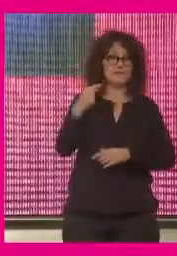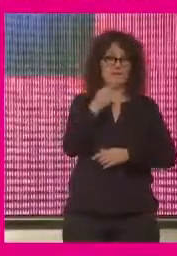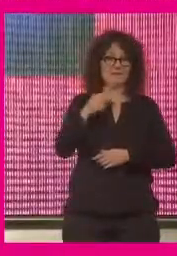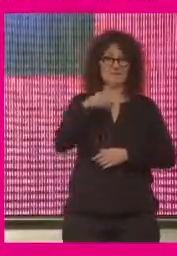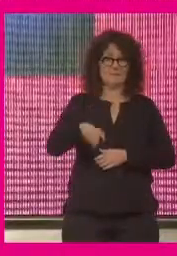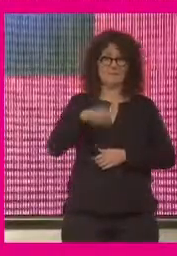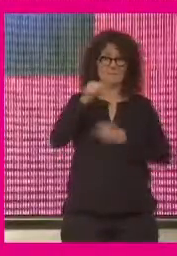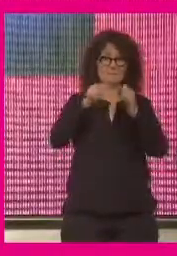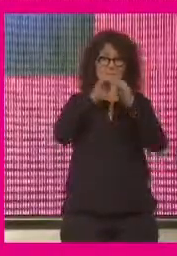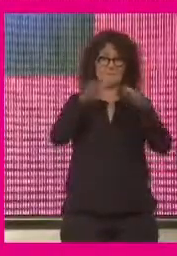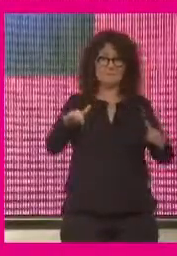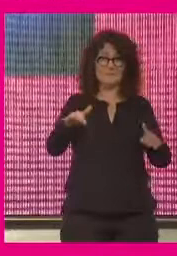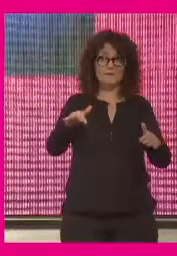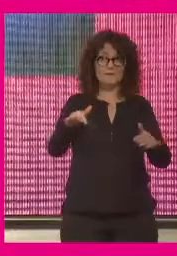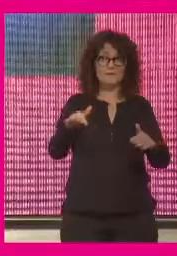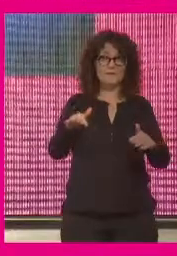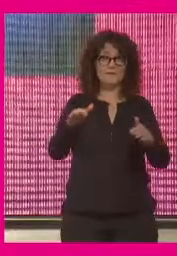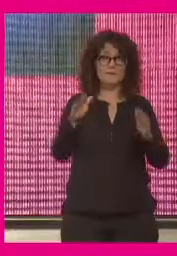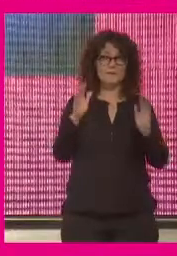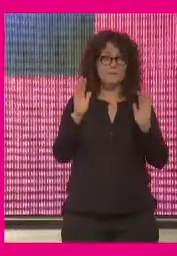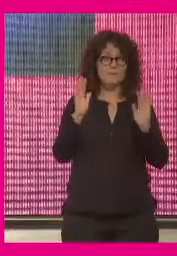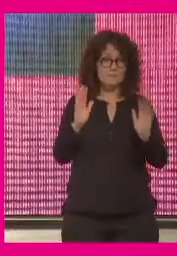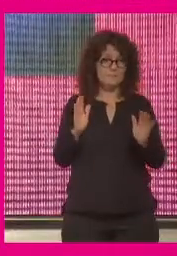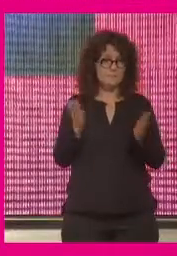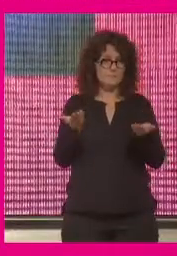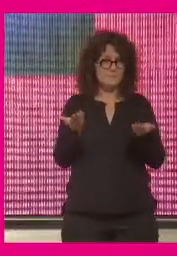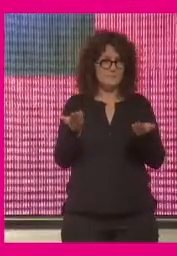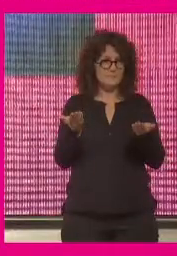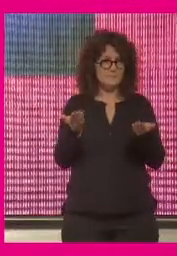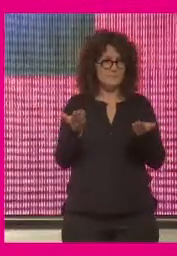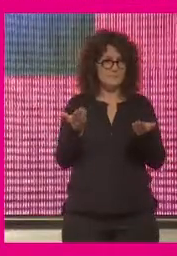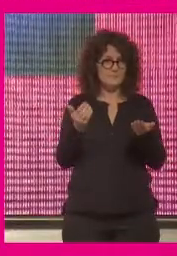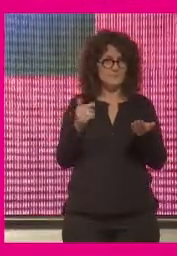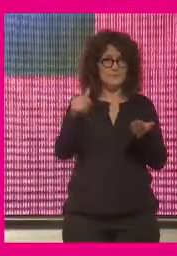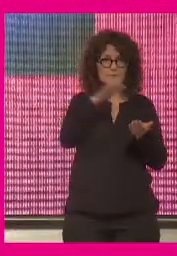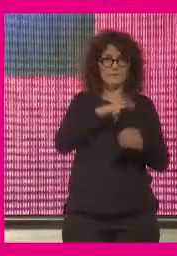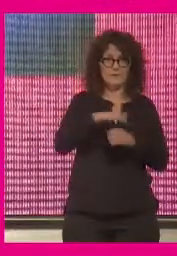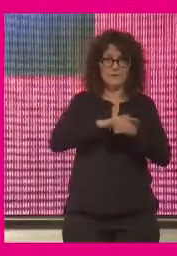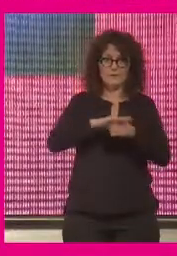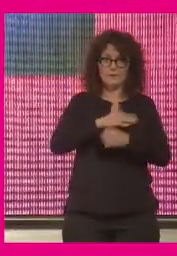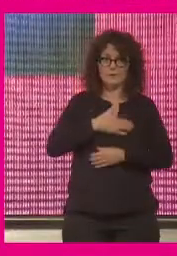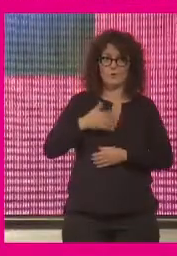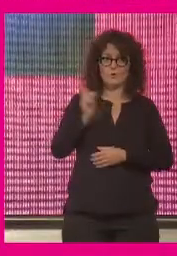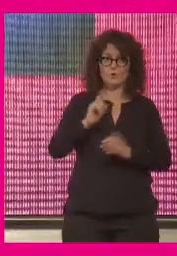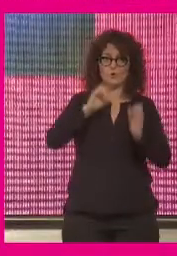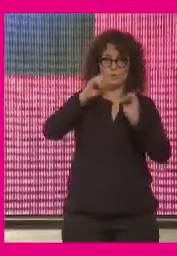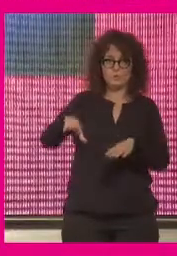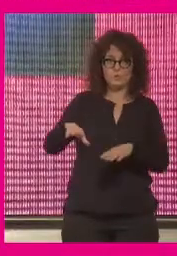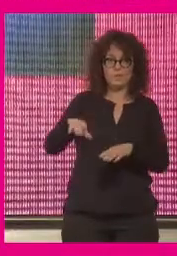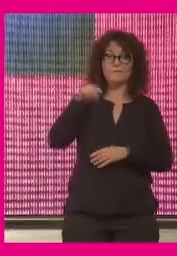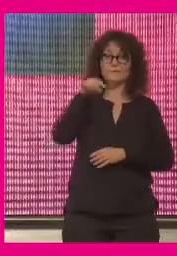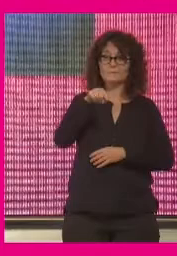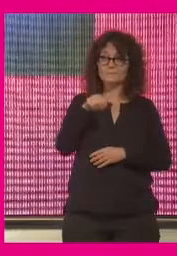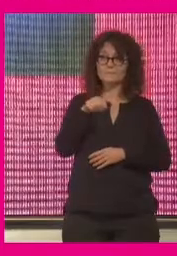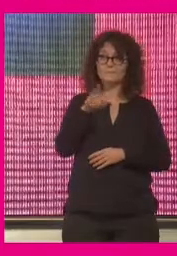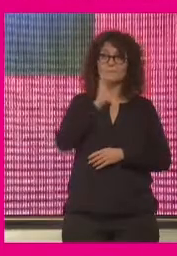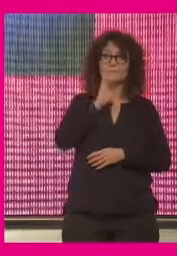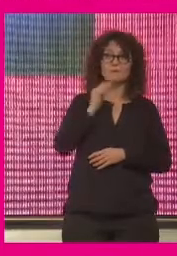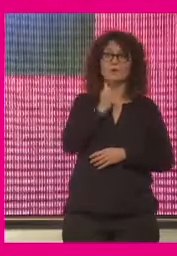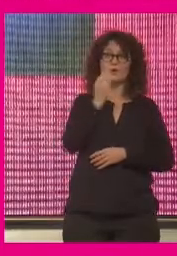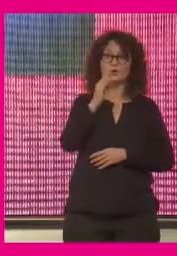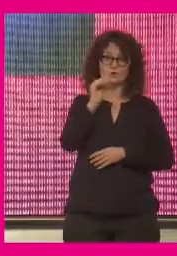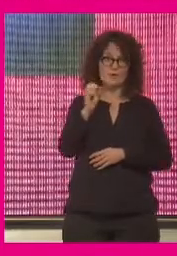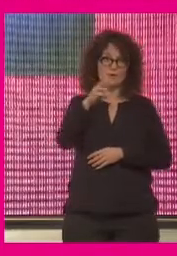pandemia pero yo se aseguro que es un mundo al que no quiere renunciar y cuando hablamos de eso tenemos que incorporar estos valores que decías tú José María